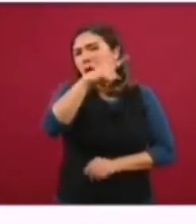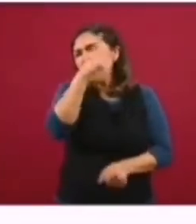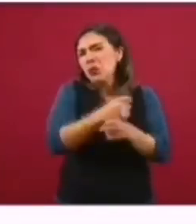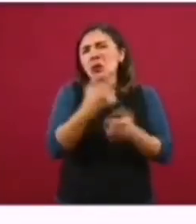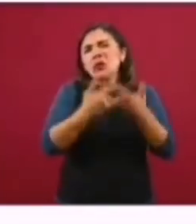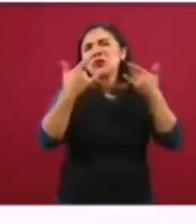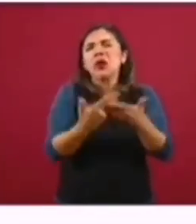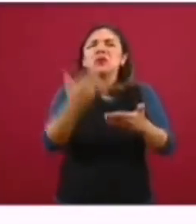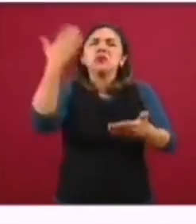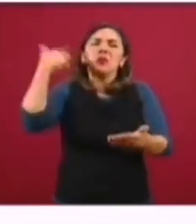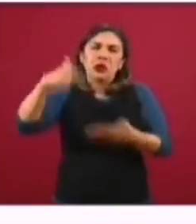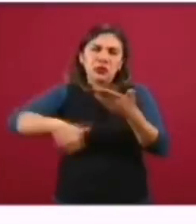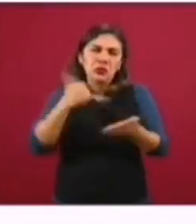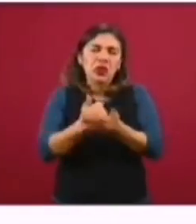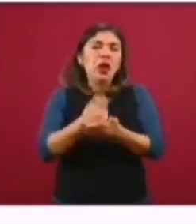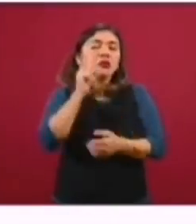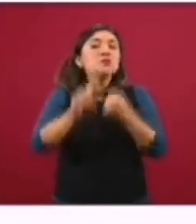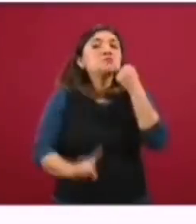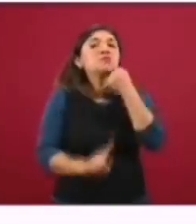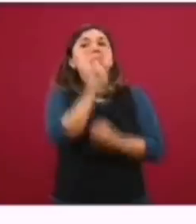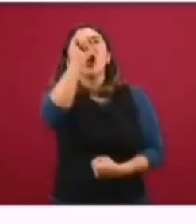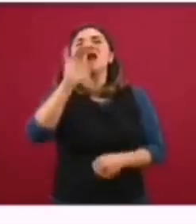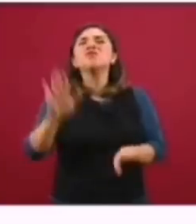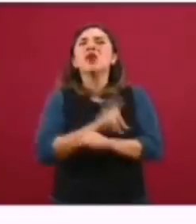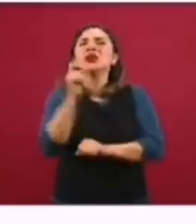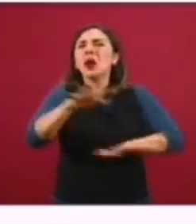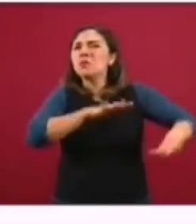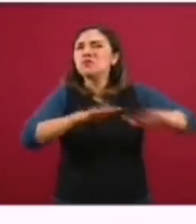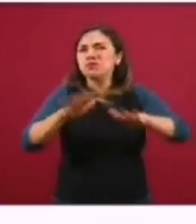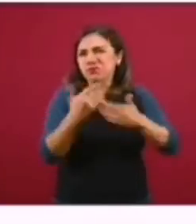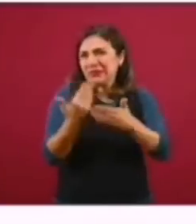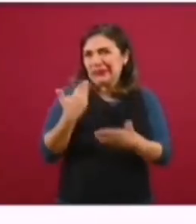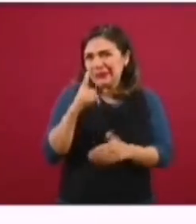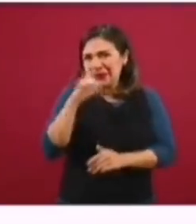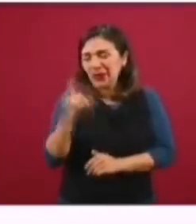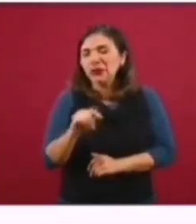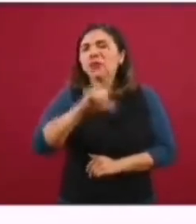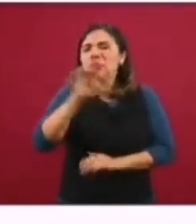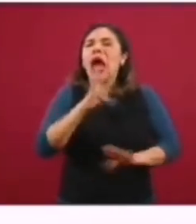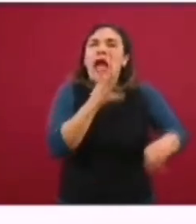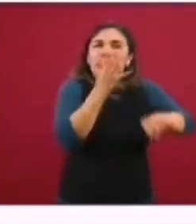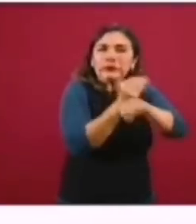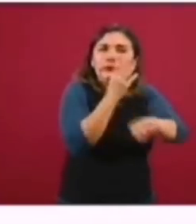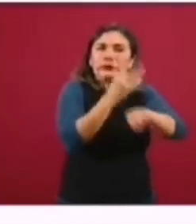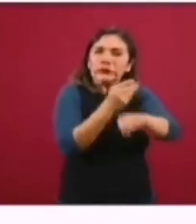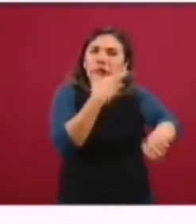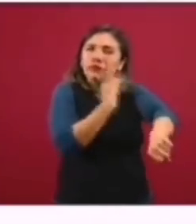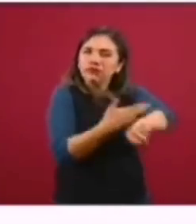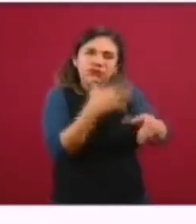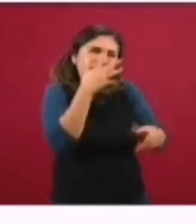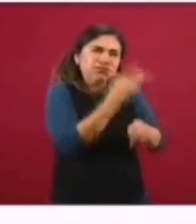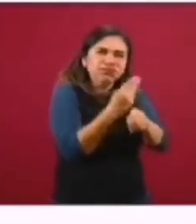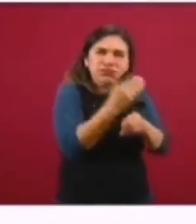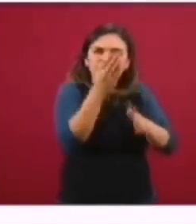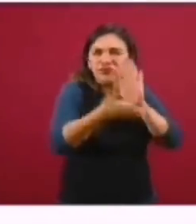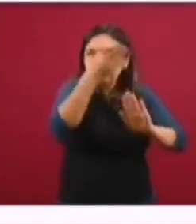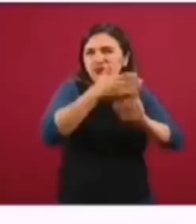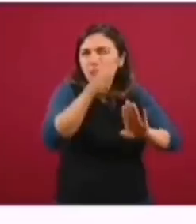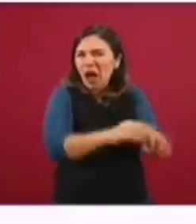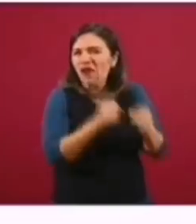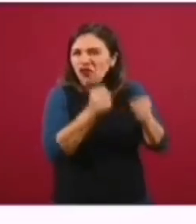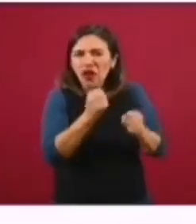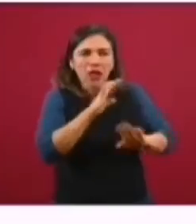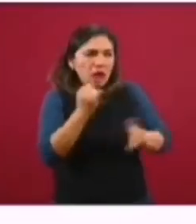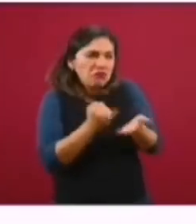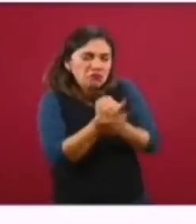que se dañó, que tuvo afectaciones en el sismo, se hicieron los trabajos de reforzamiento, se hizo el dictamen